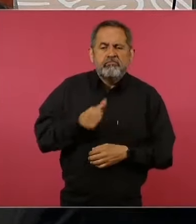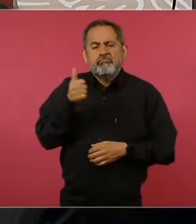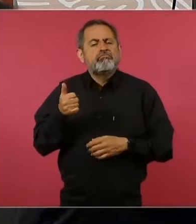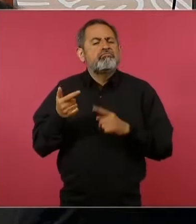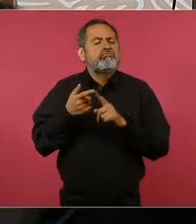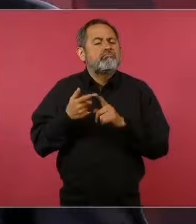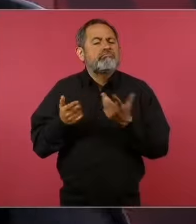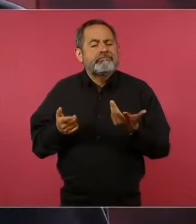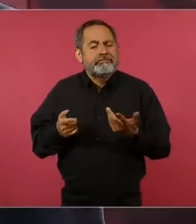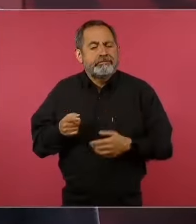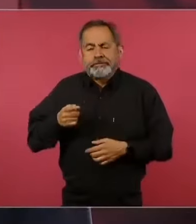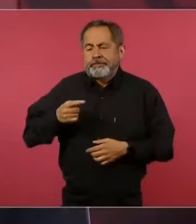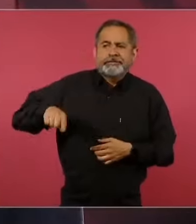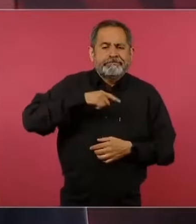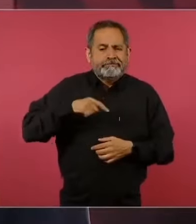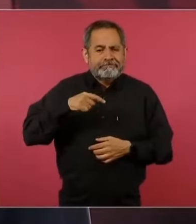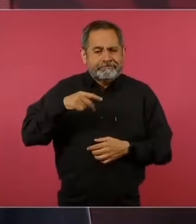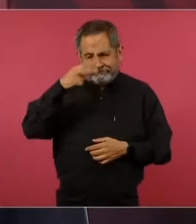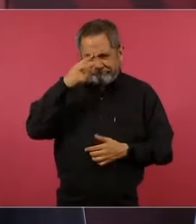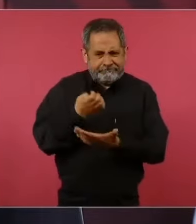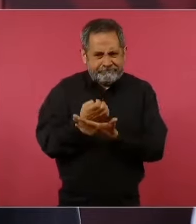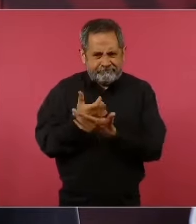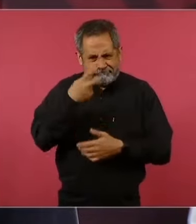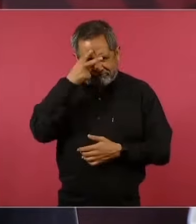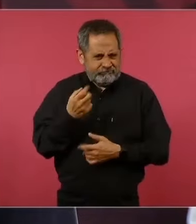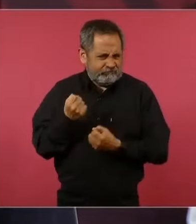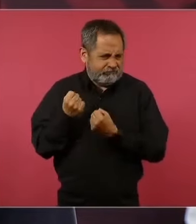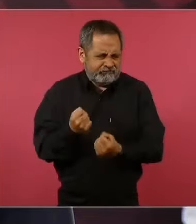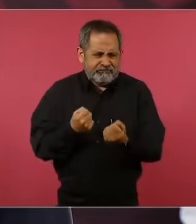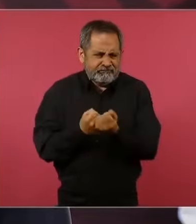que está muy fuerte la economía de México.